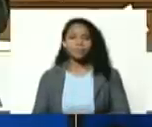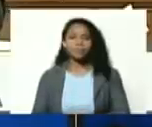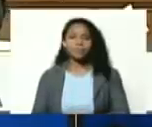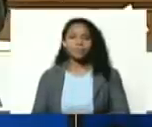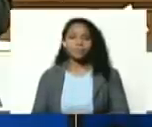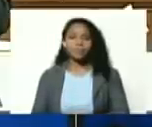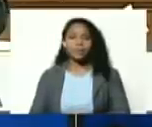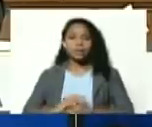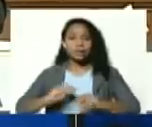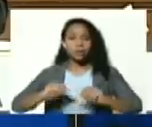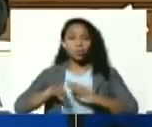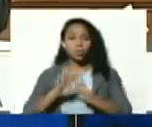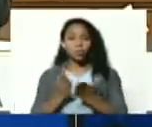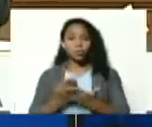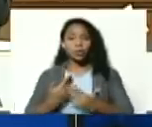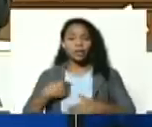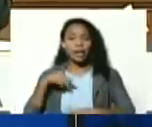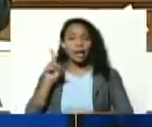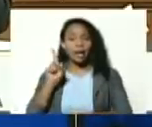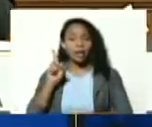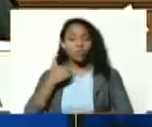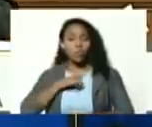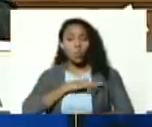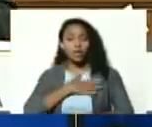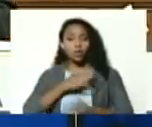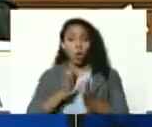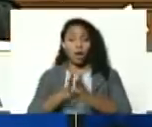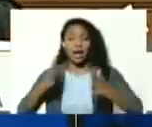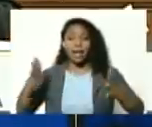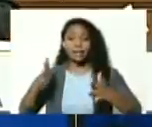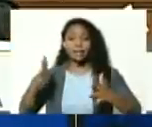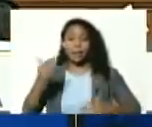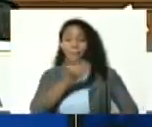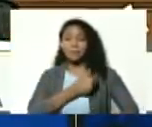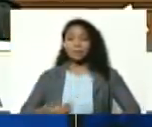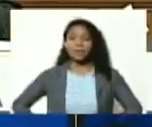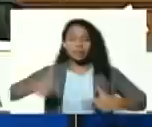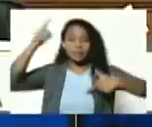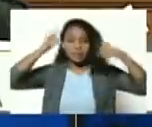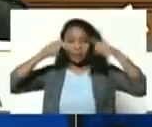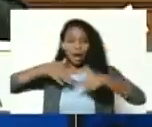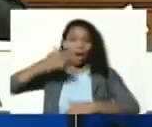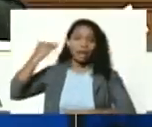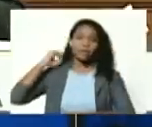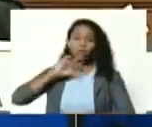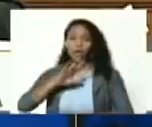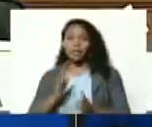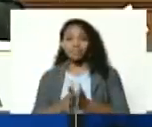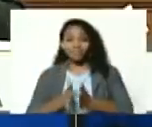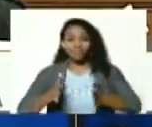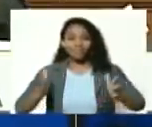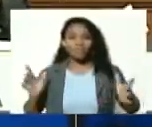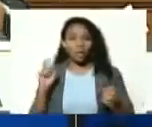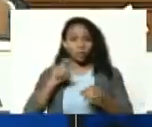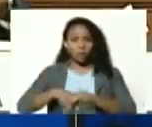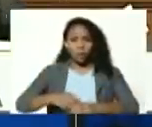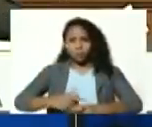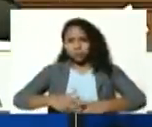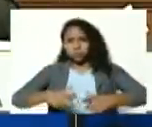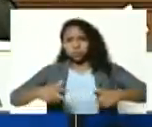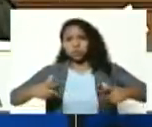geopolítico de nuestro gigante Hugo Chávez ensanchar las bases de ese movimiento